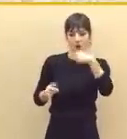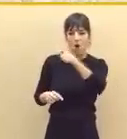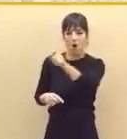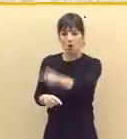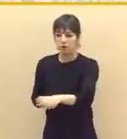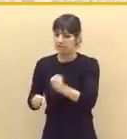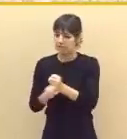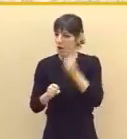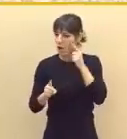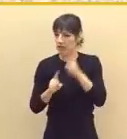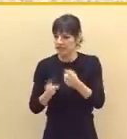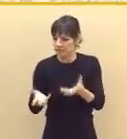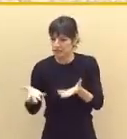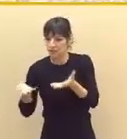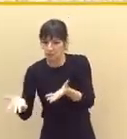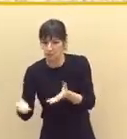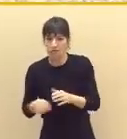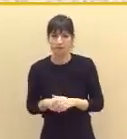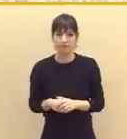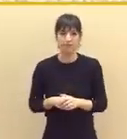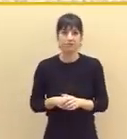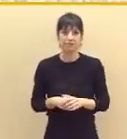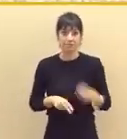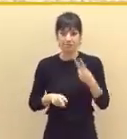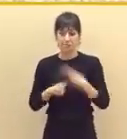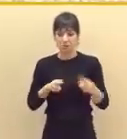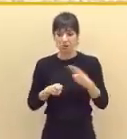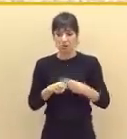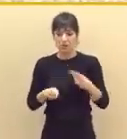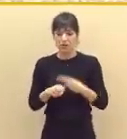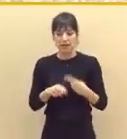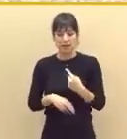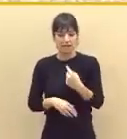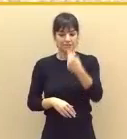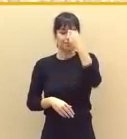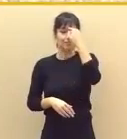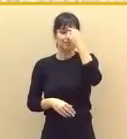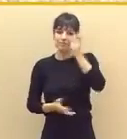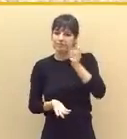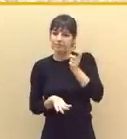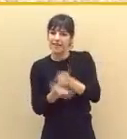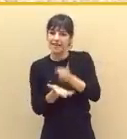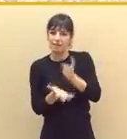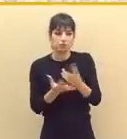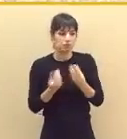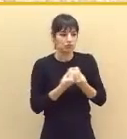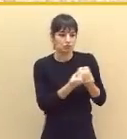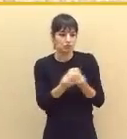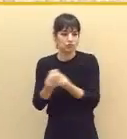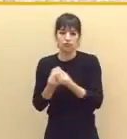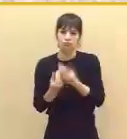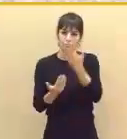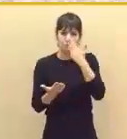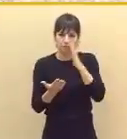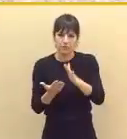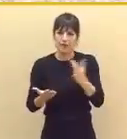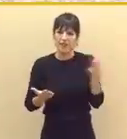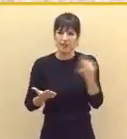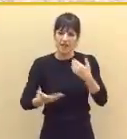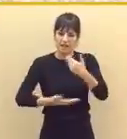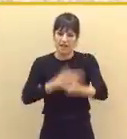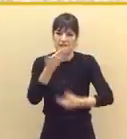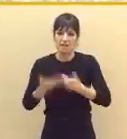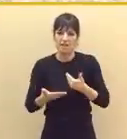trabajan por él, de impulso para una política que tenga presente los retos que juntos debemos afrontar y abre